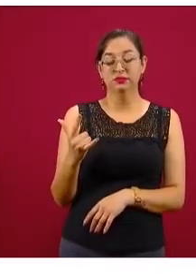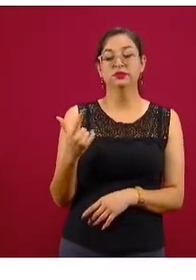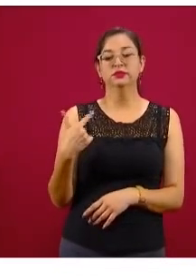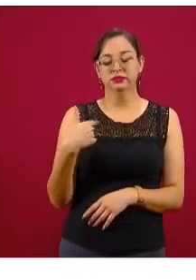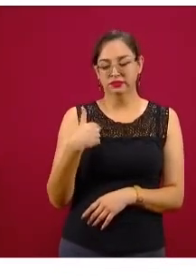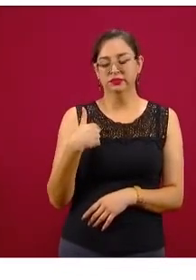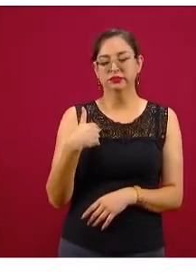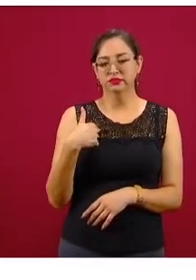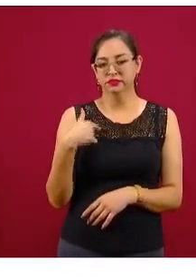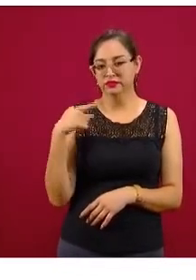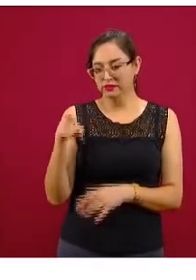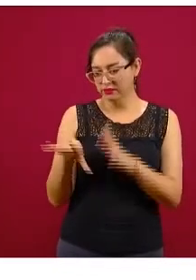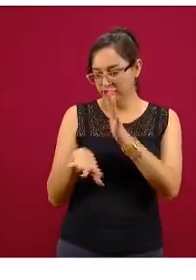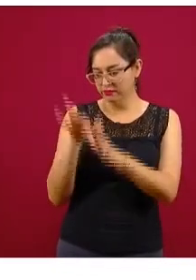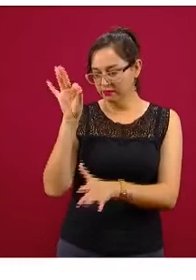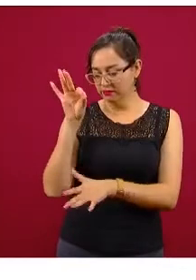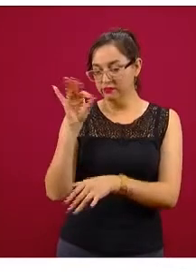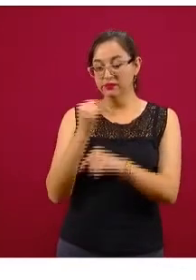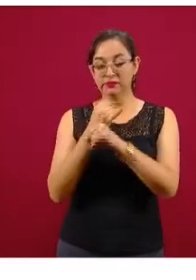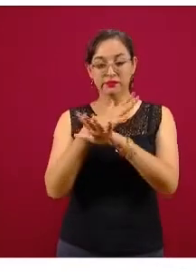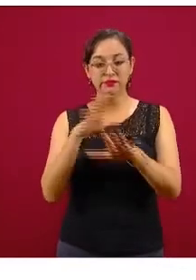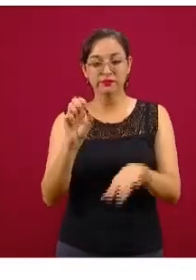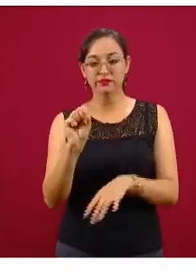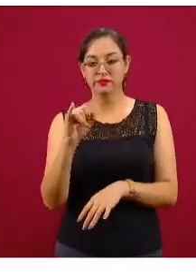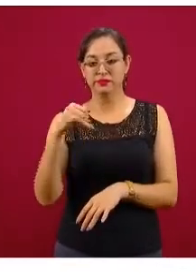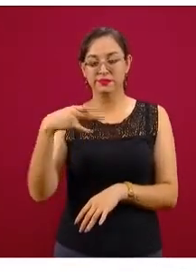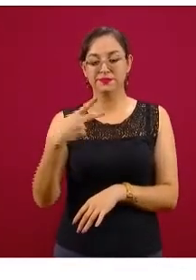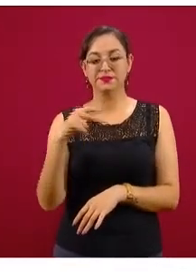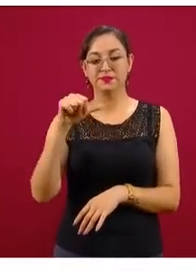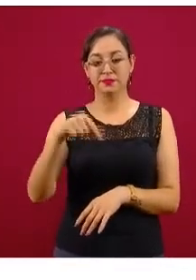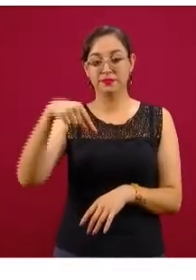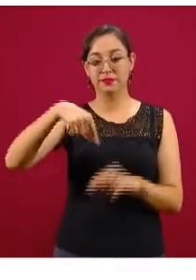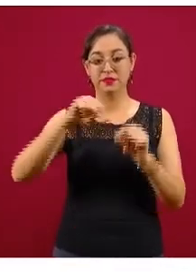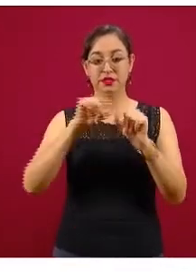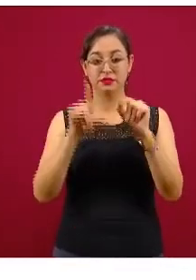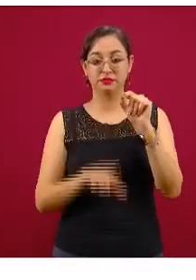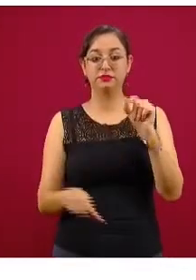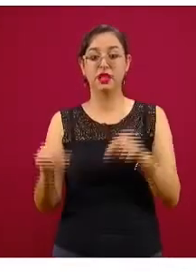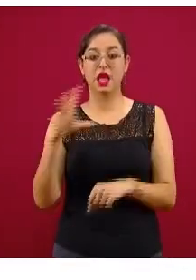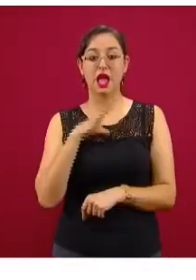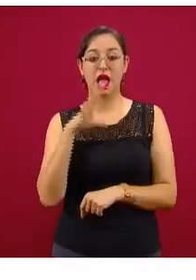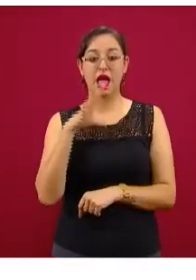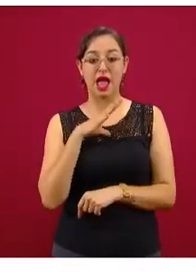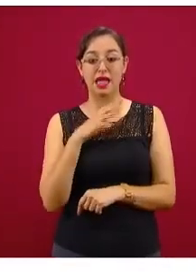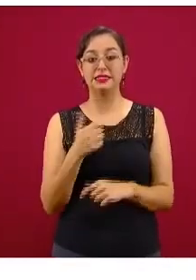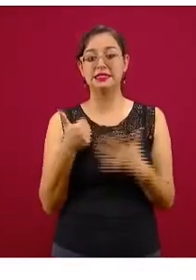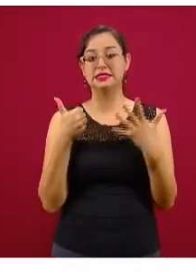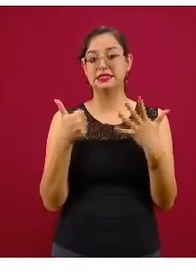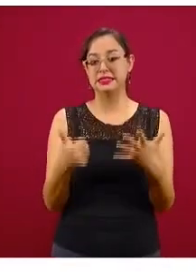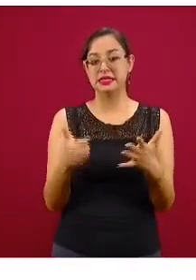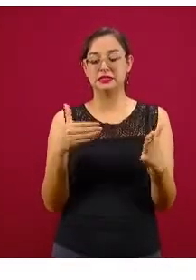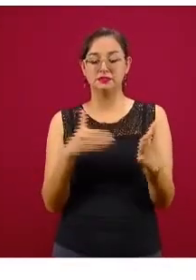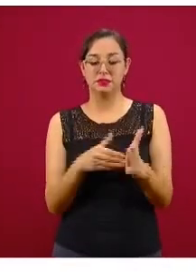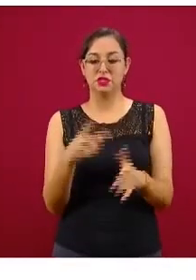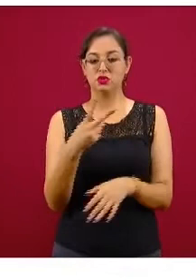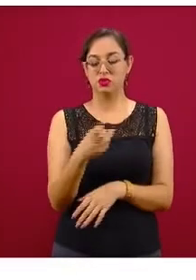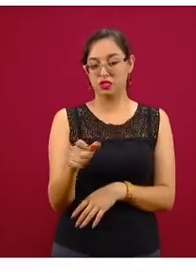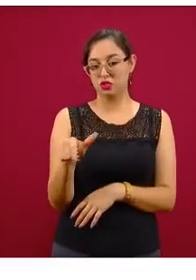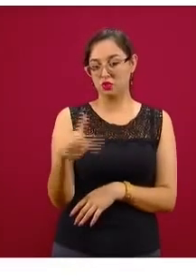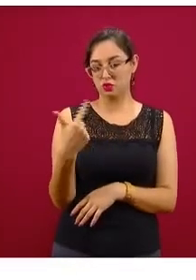obtener de Sipina, en México hay 6 mil 200 casos confirmados, mil